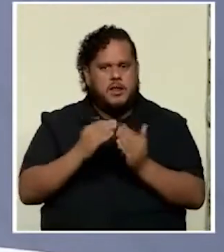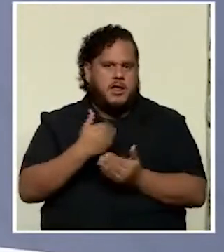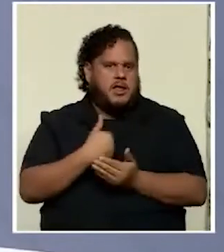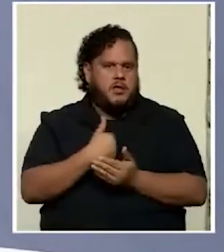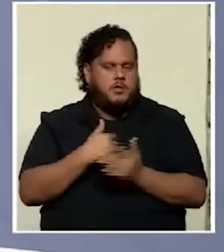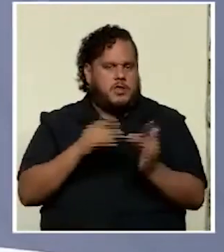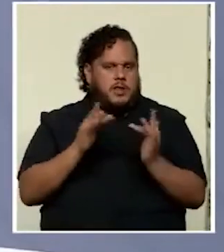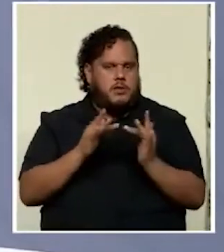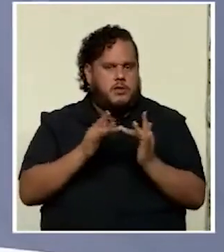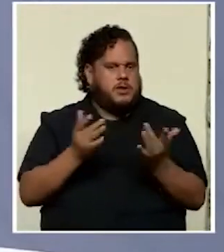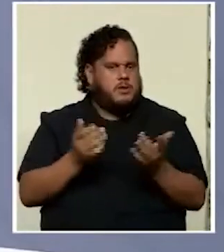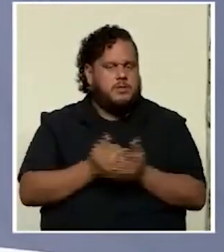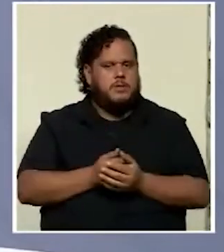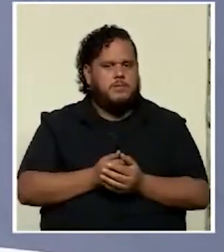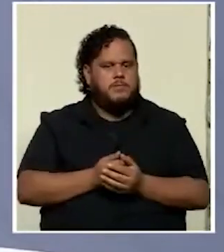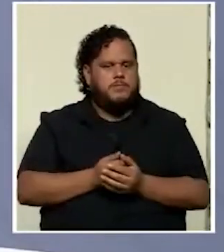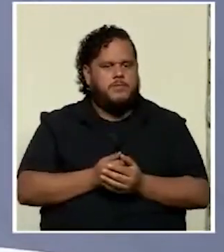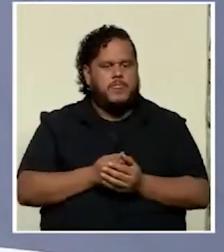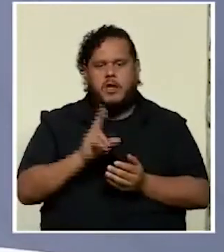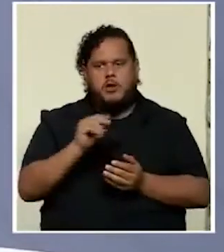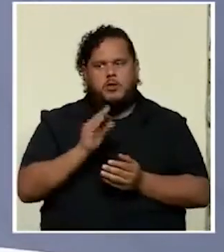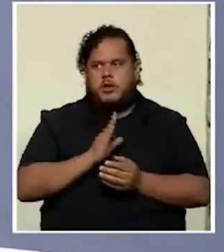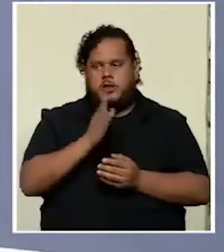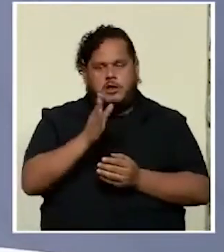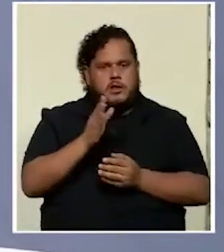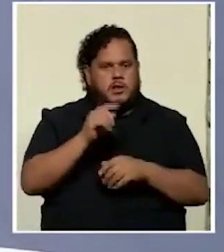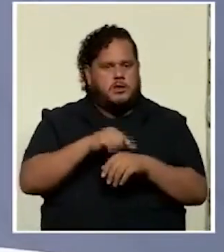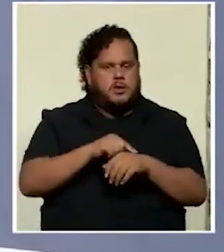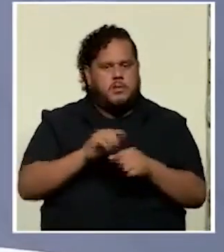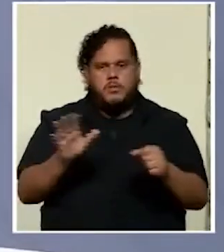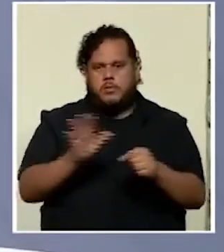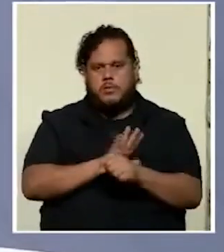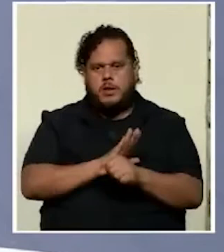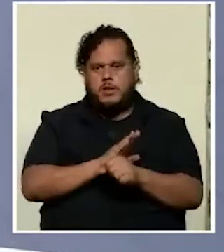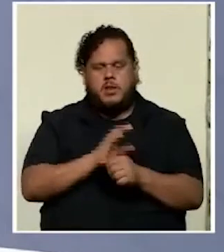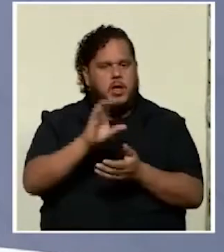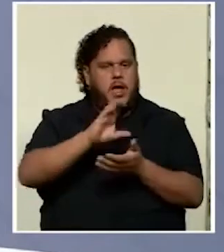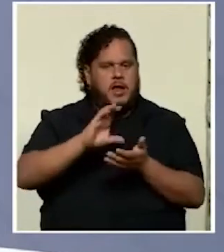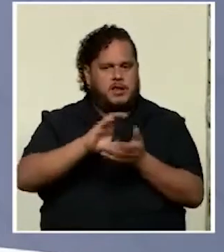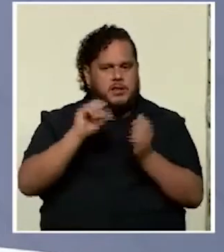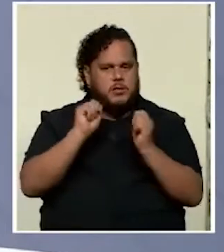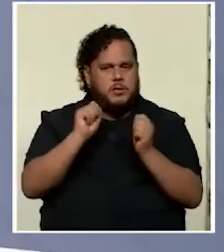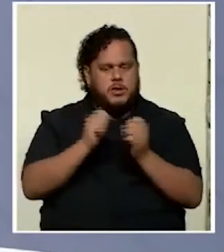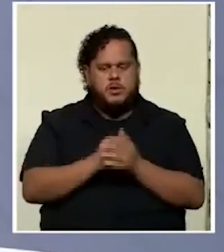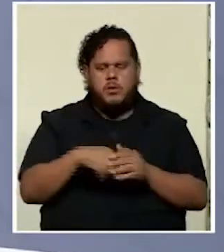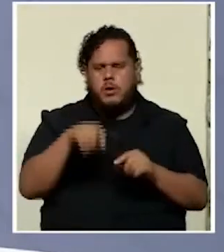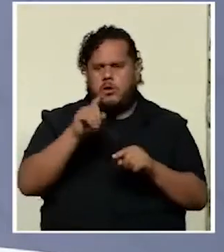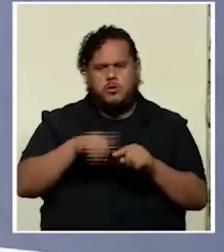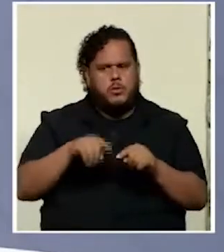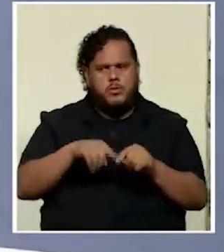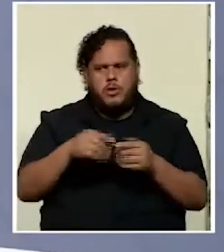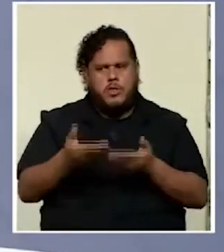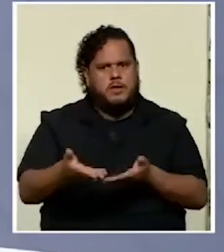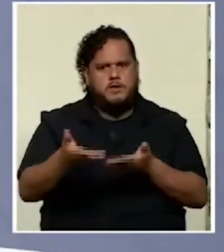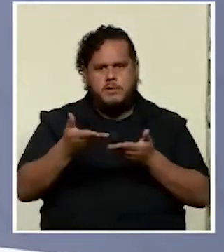conectividad no están asistiendo tiempo completo al centro educativo no pueden recibir